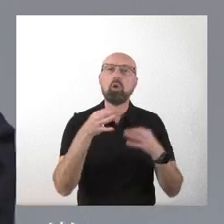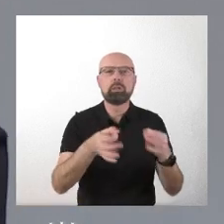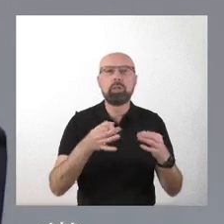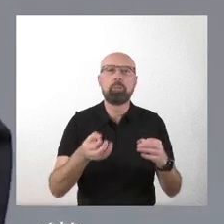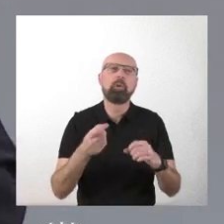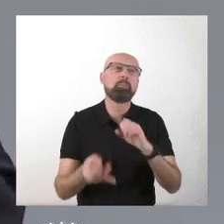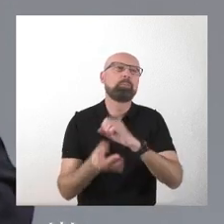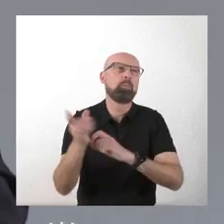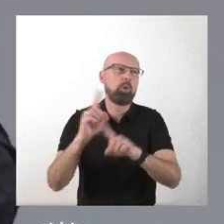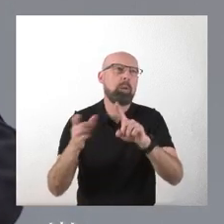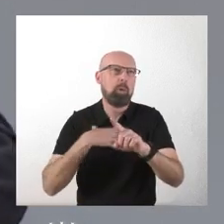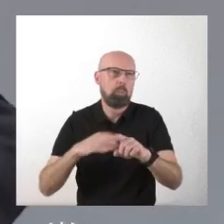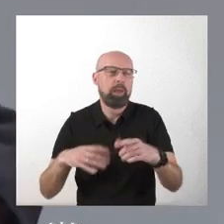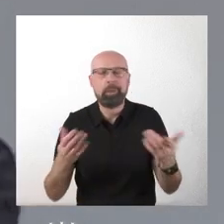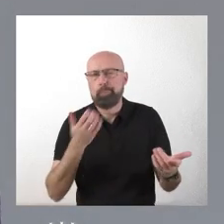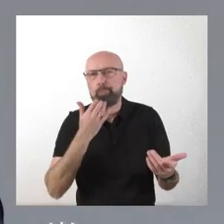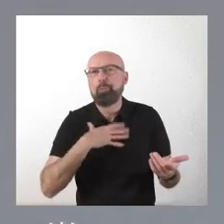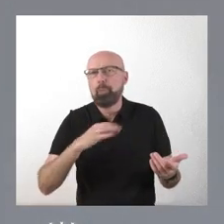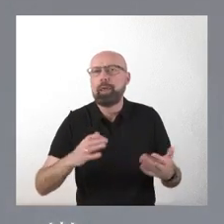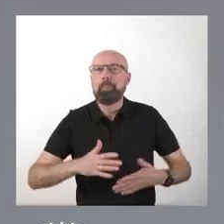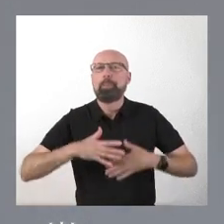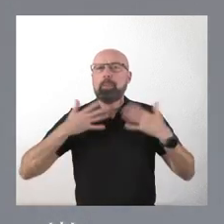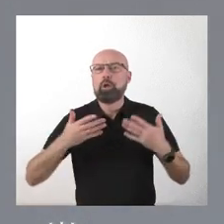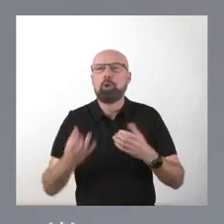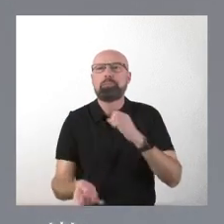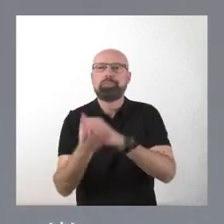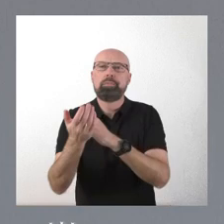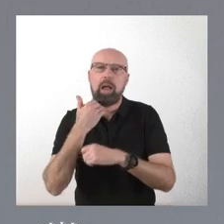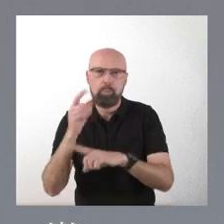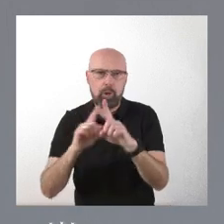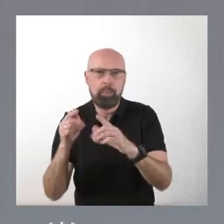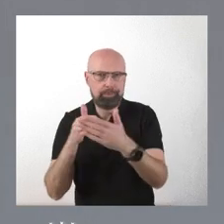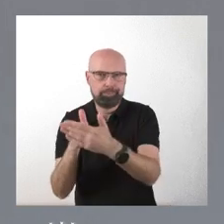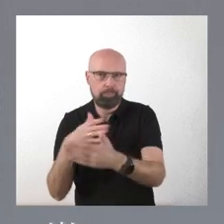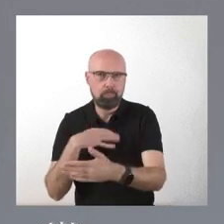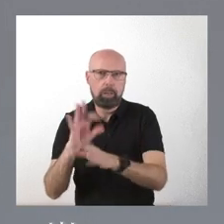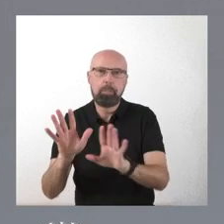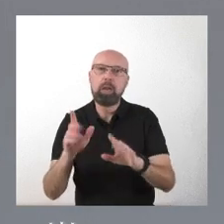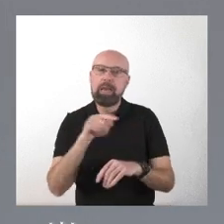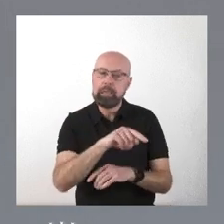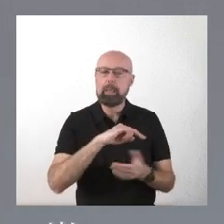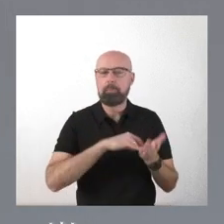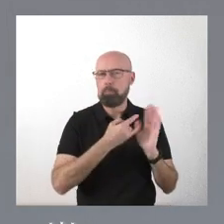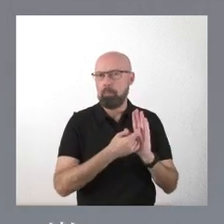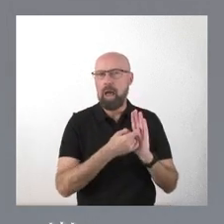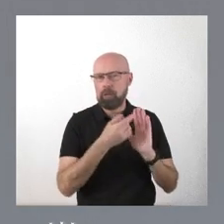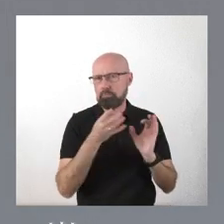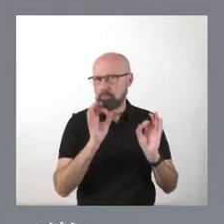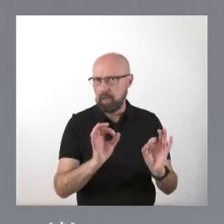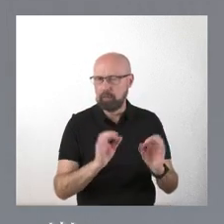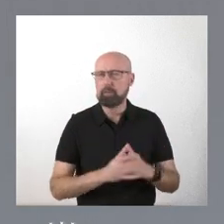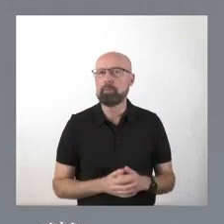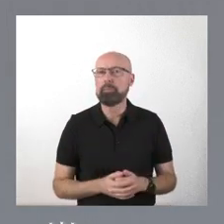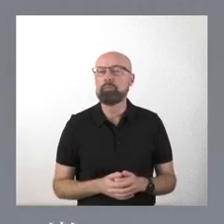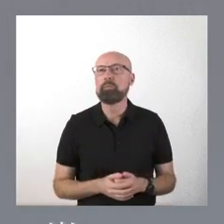porque pueden suceder imprevistos, pero en cualquier caso, este es el planteamiento. Y no